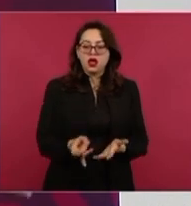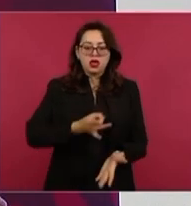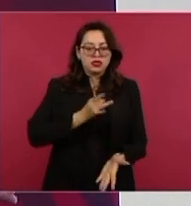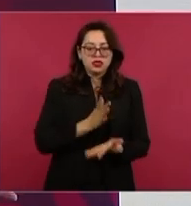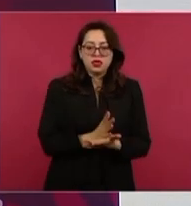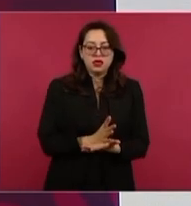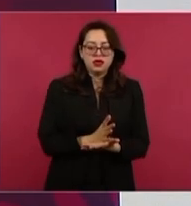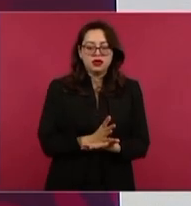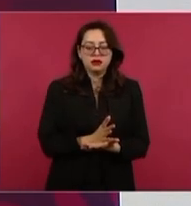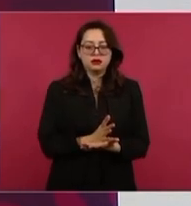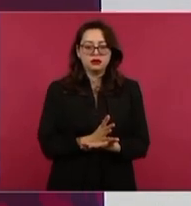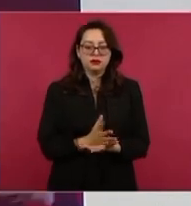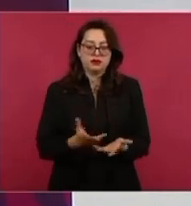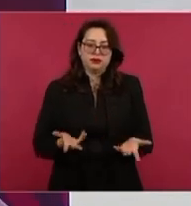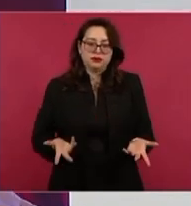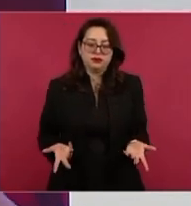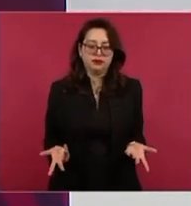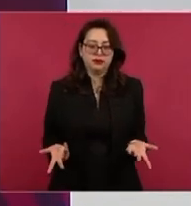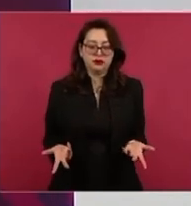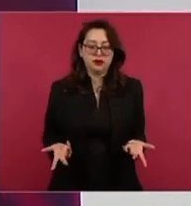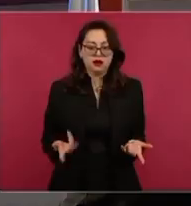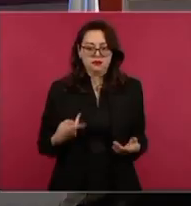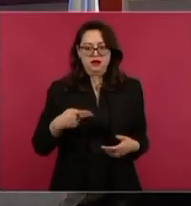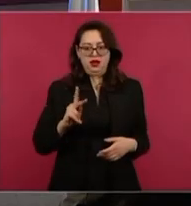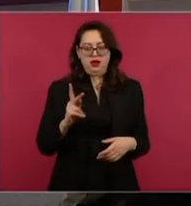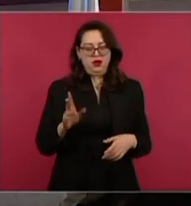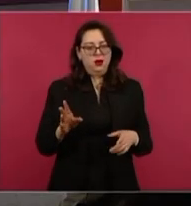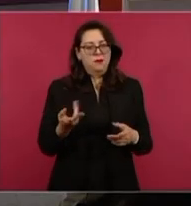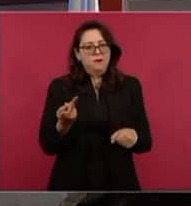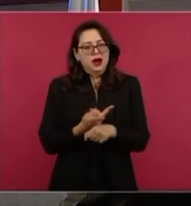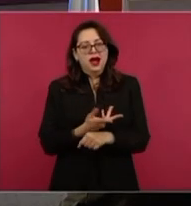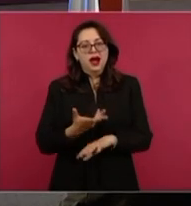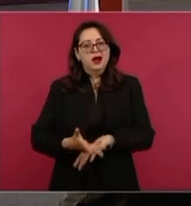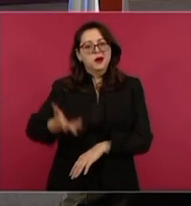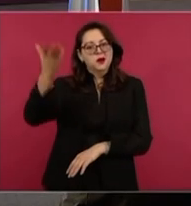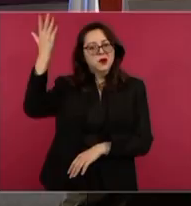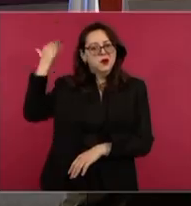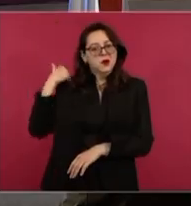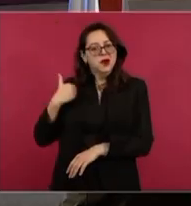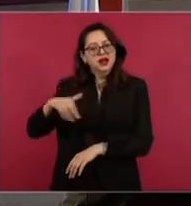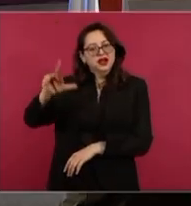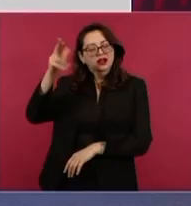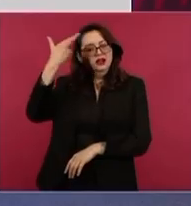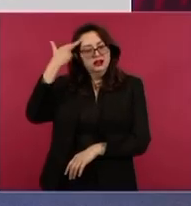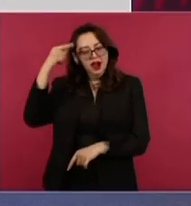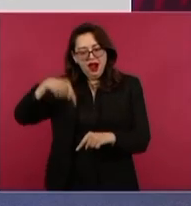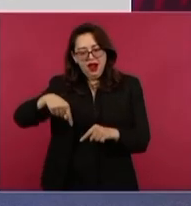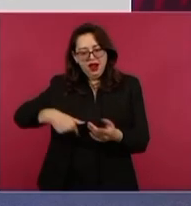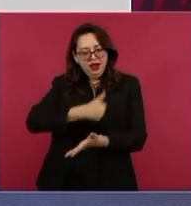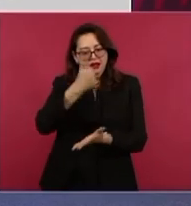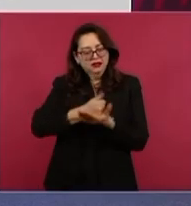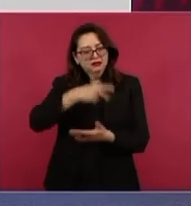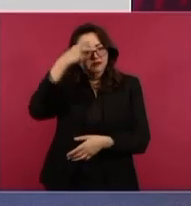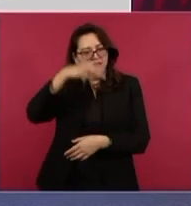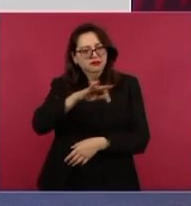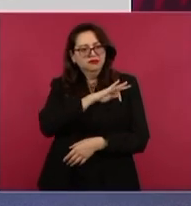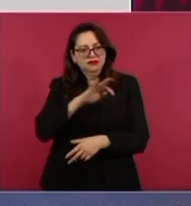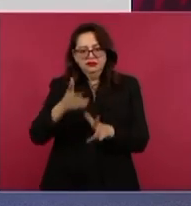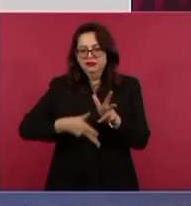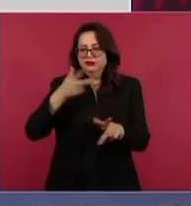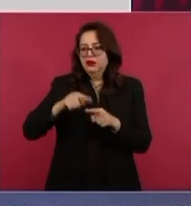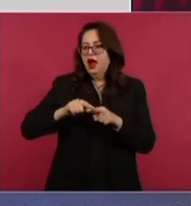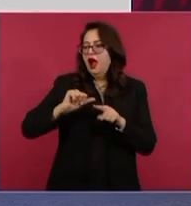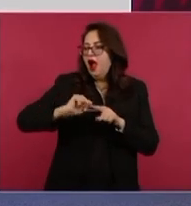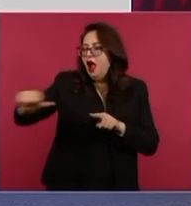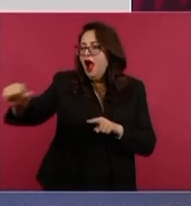Acuérdense que se iba de la Ciudad de México a Guadalajara, que se iba a Monterrey en tren. O